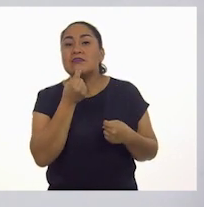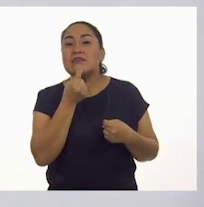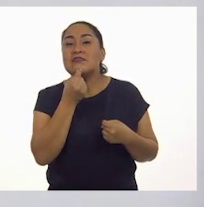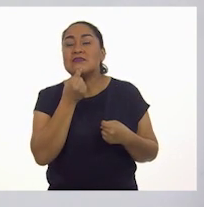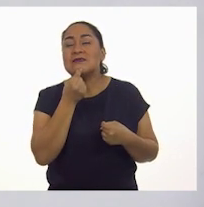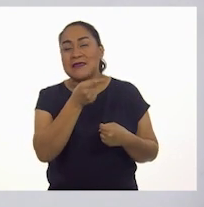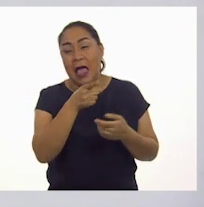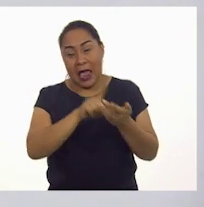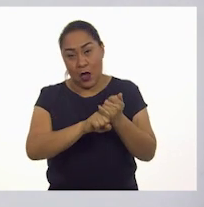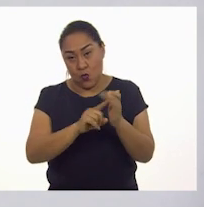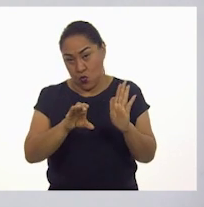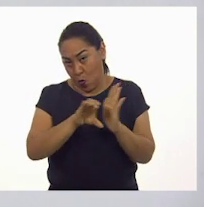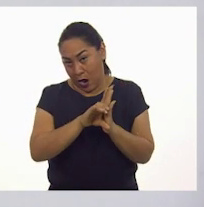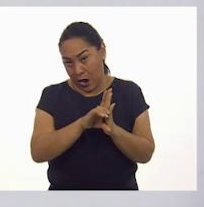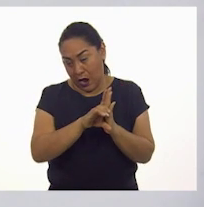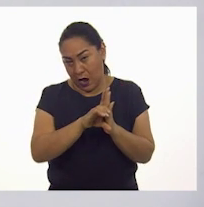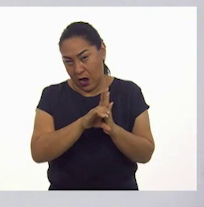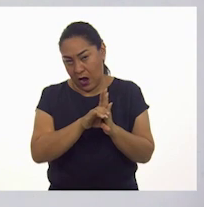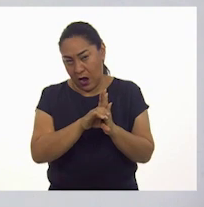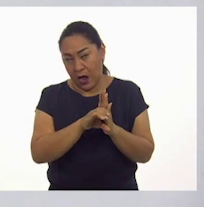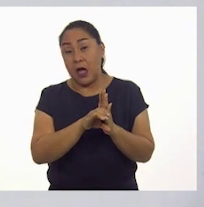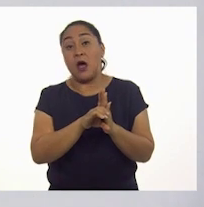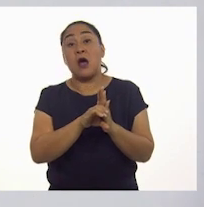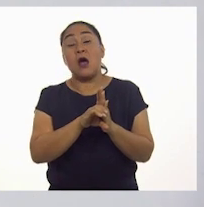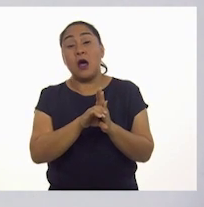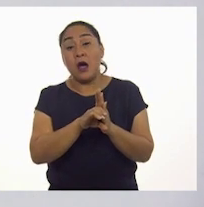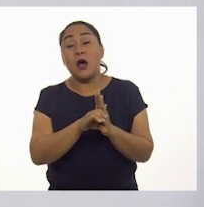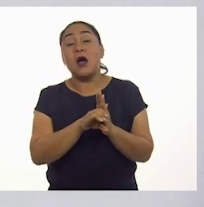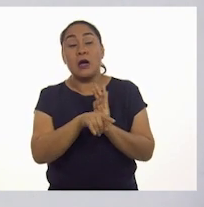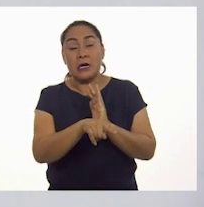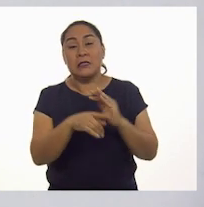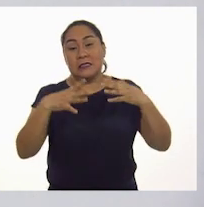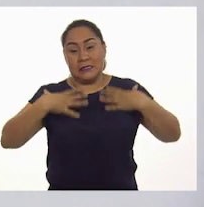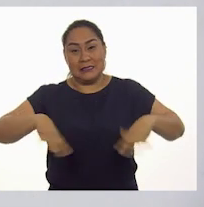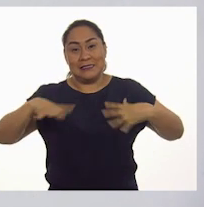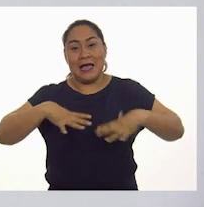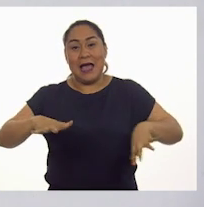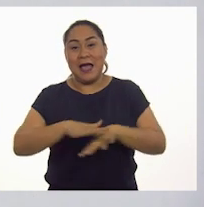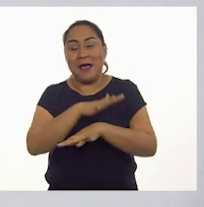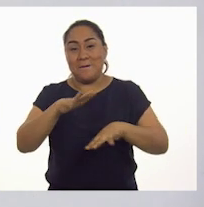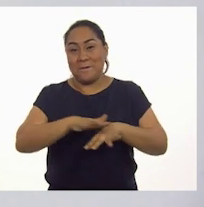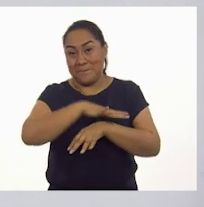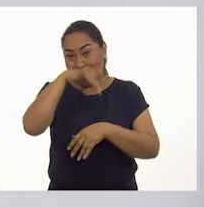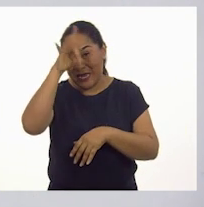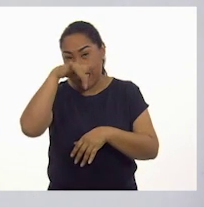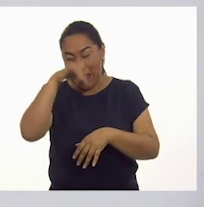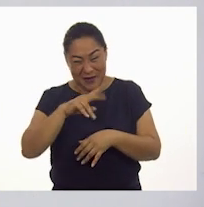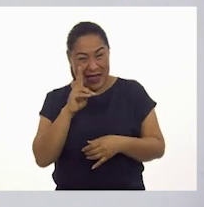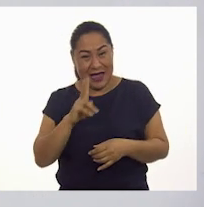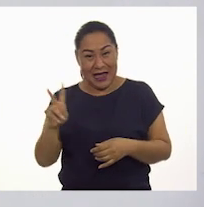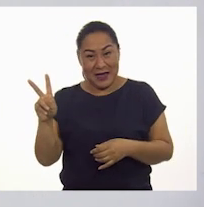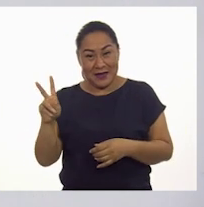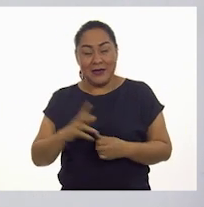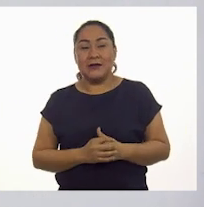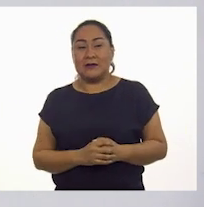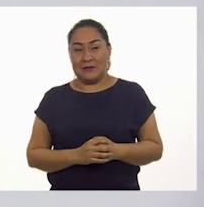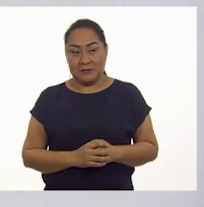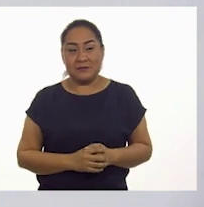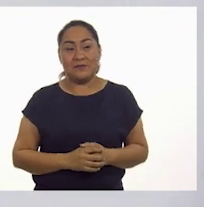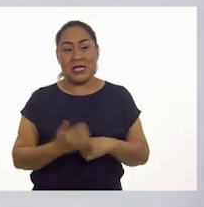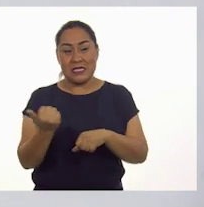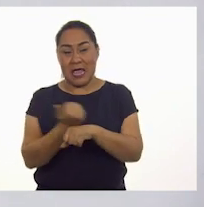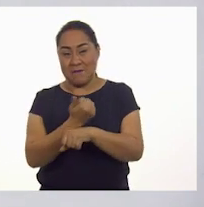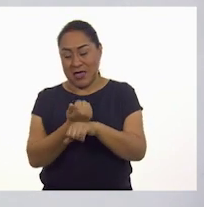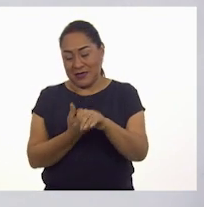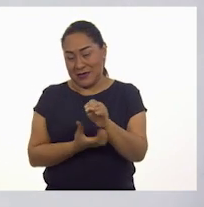en su cuarto. ¡Ay! Se está poniendo la pijama. ¿Ya vieron? Aquí dejó sus